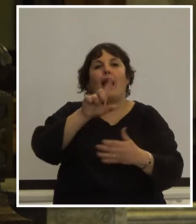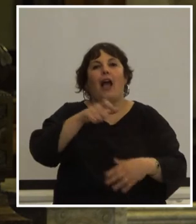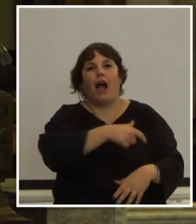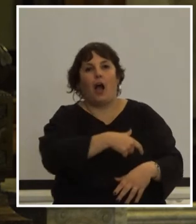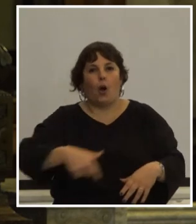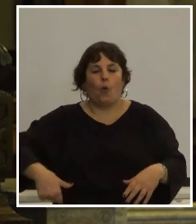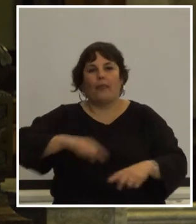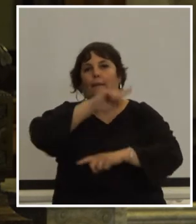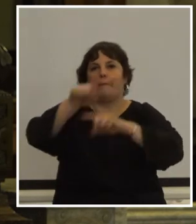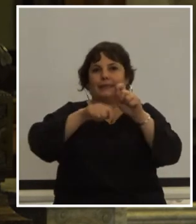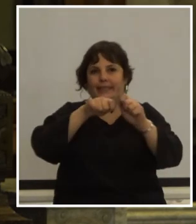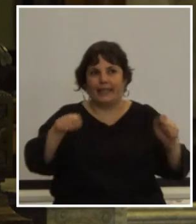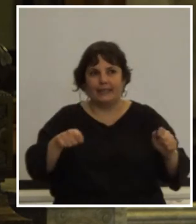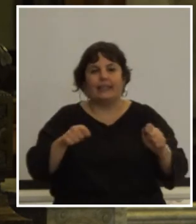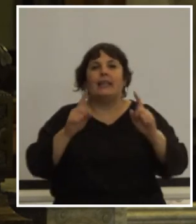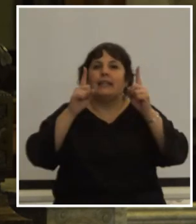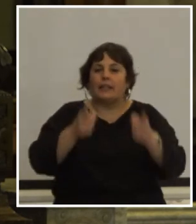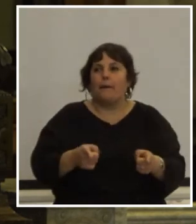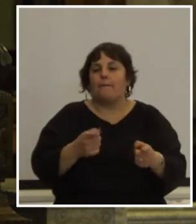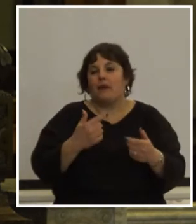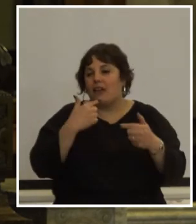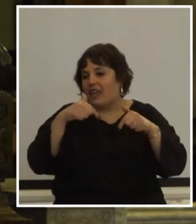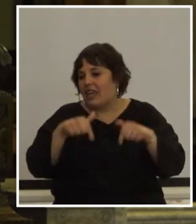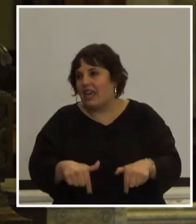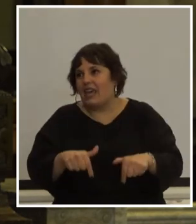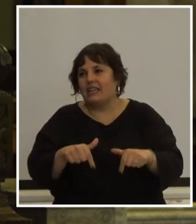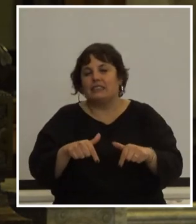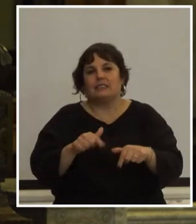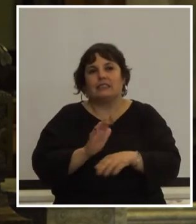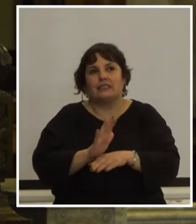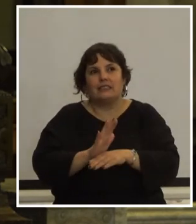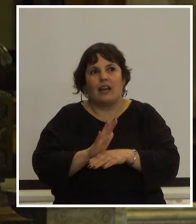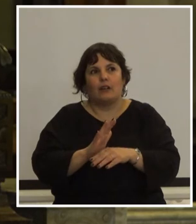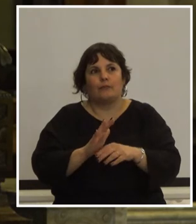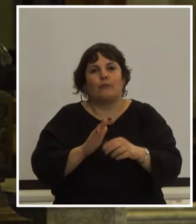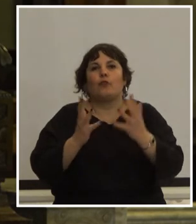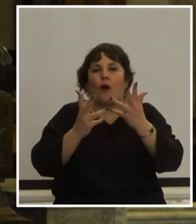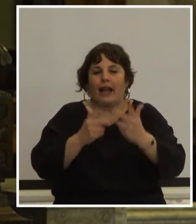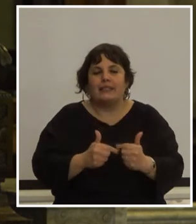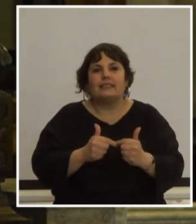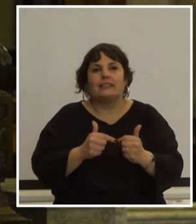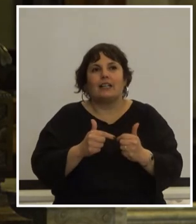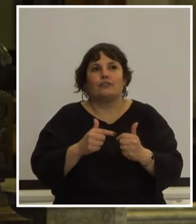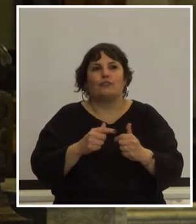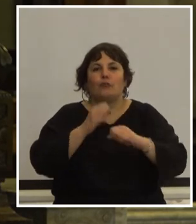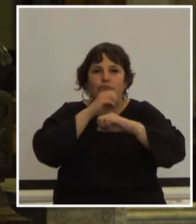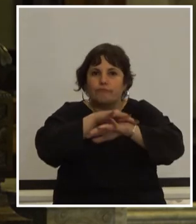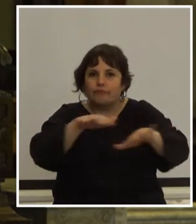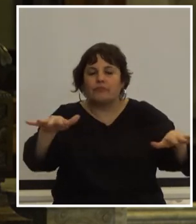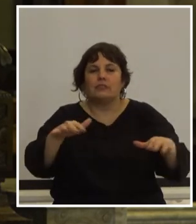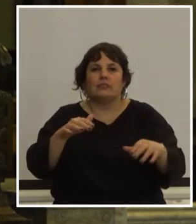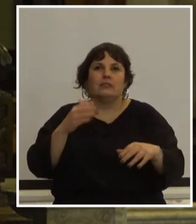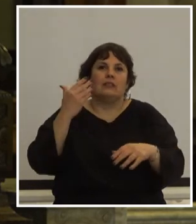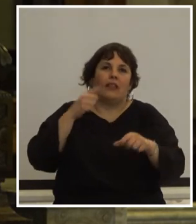del PIT-CNT que además se permitió a partir de esta de esta organización la transmisión vía